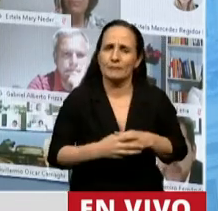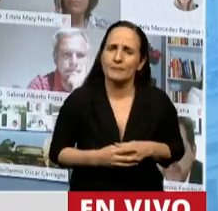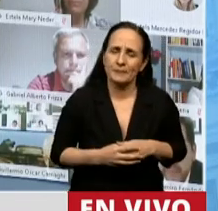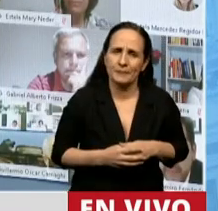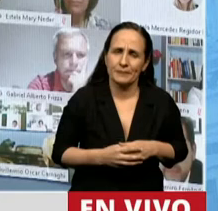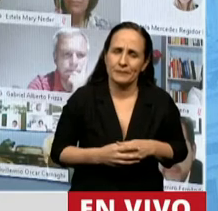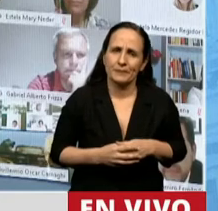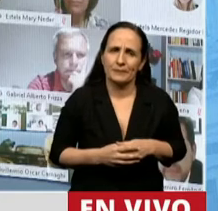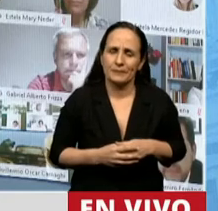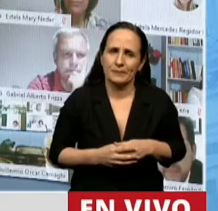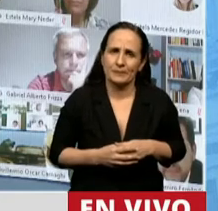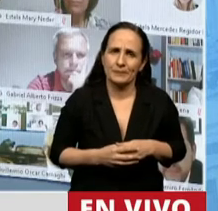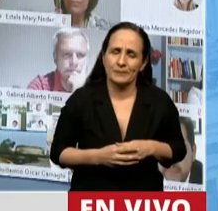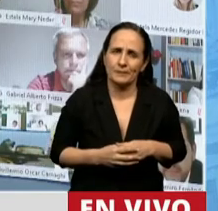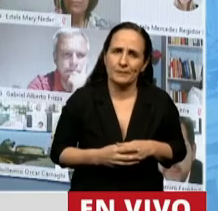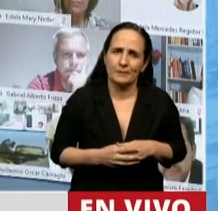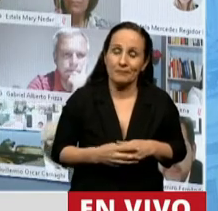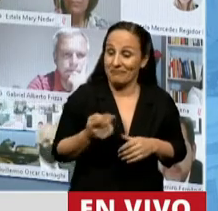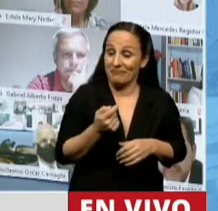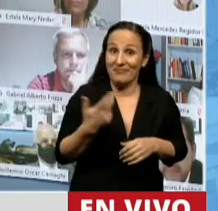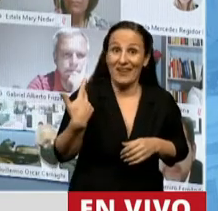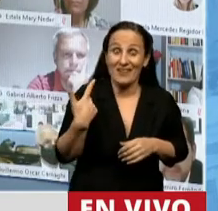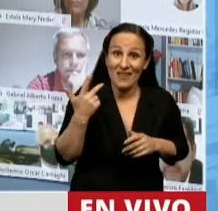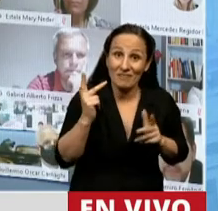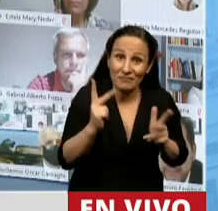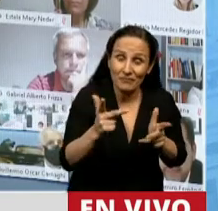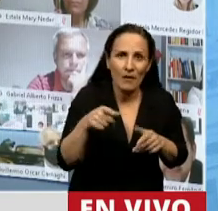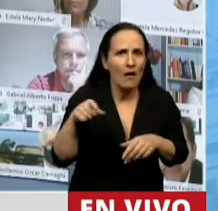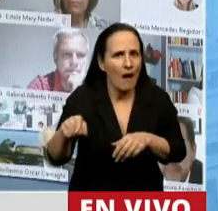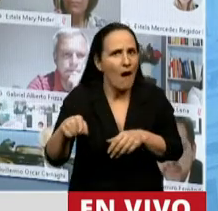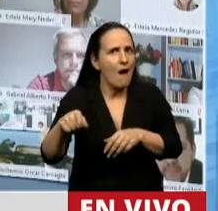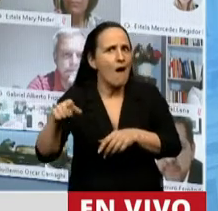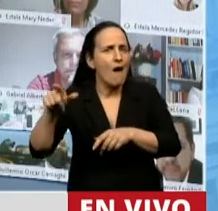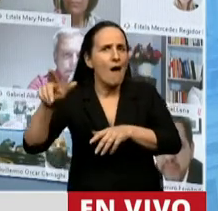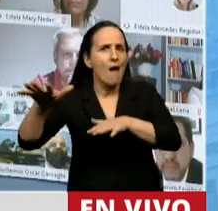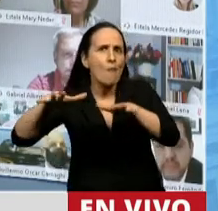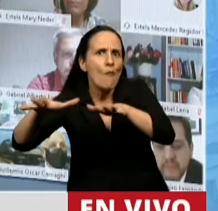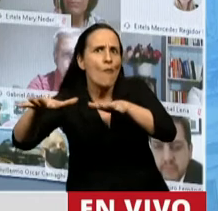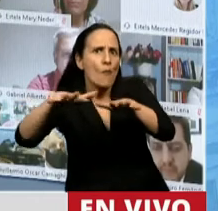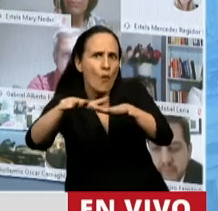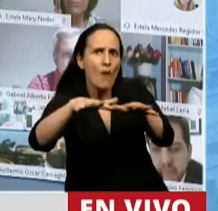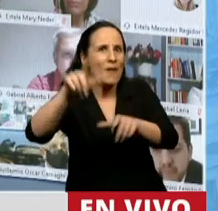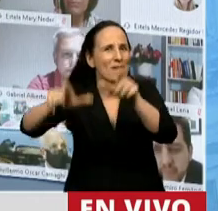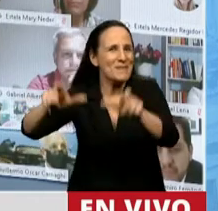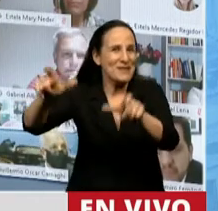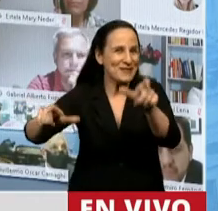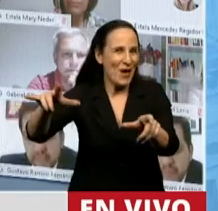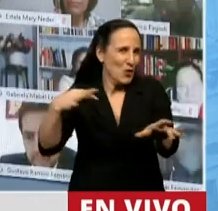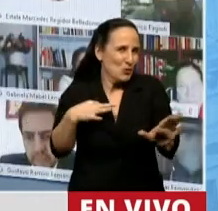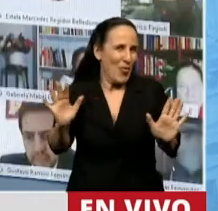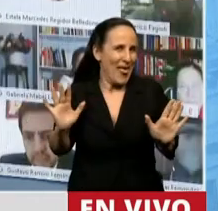decía que estas movilizaciones ciudadanas